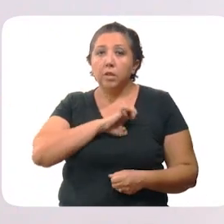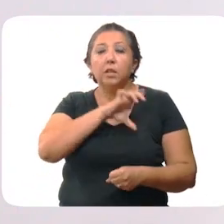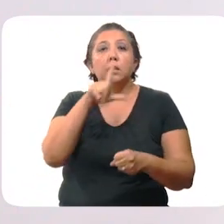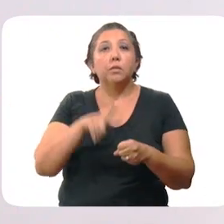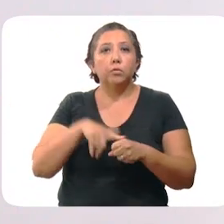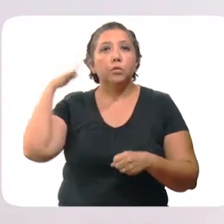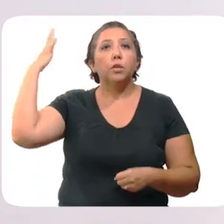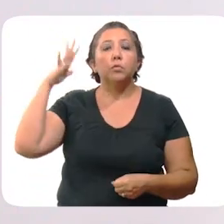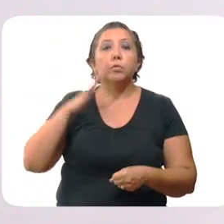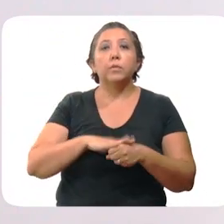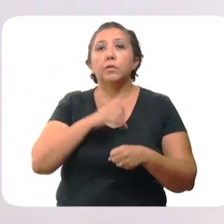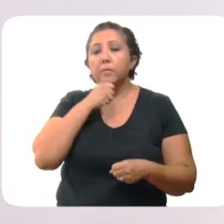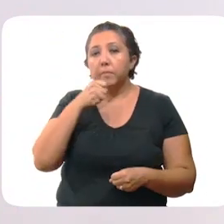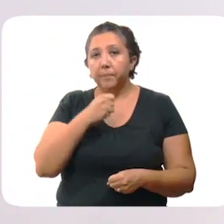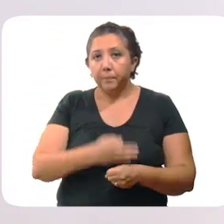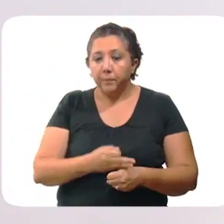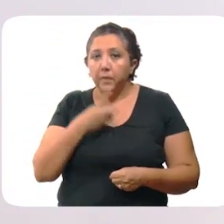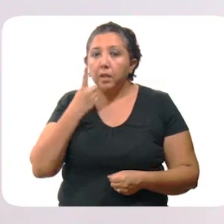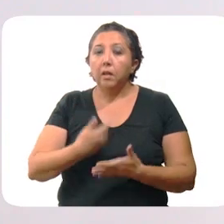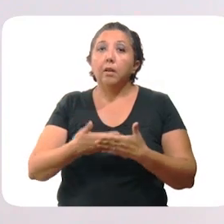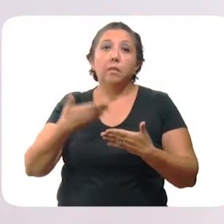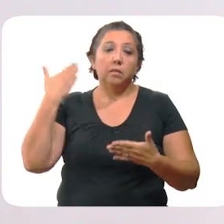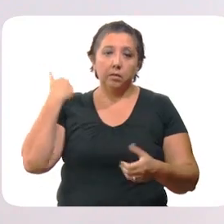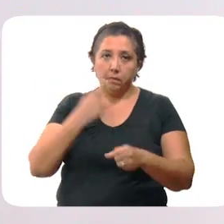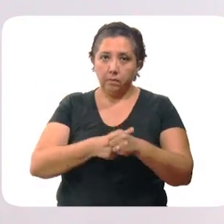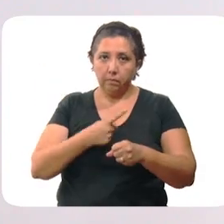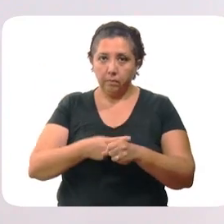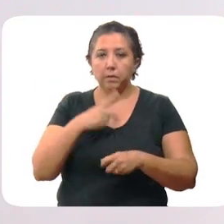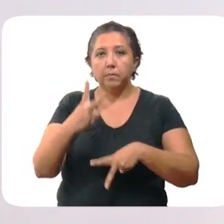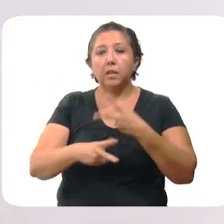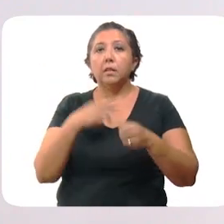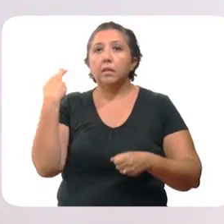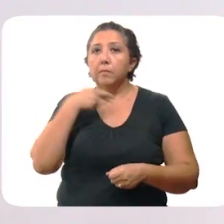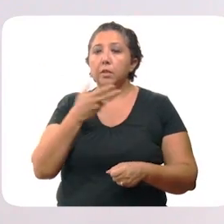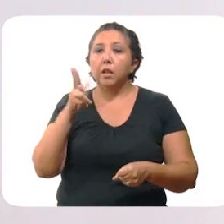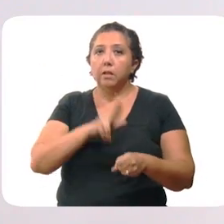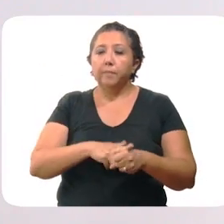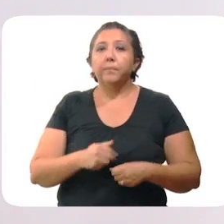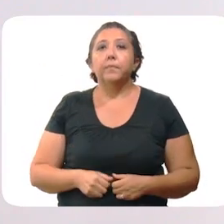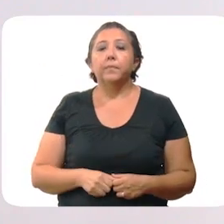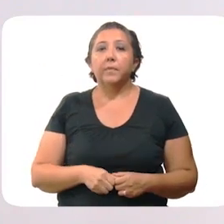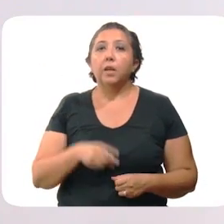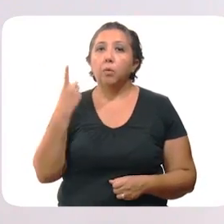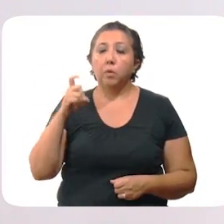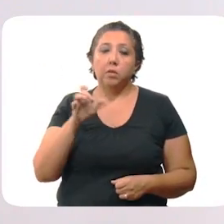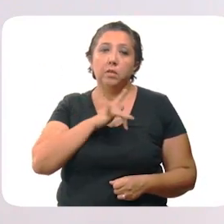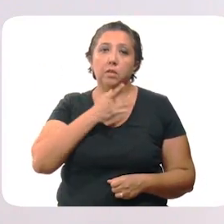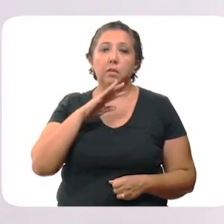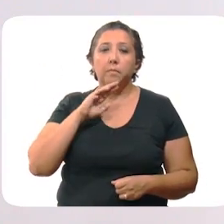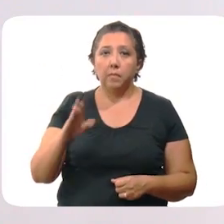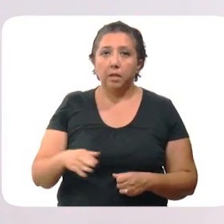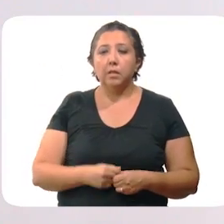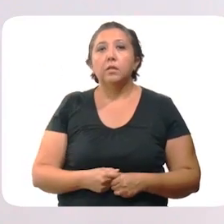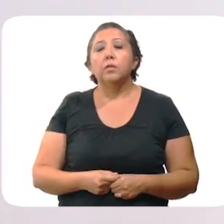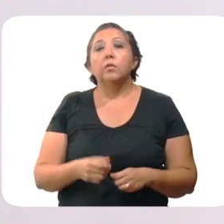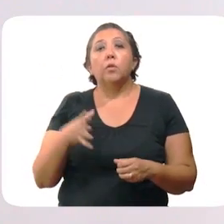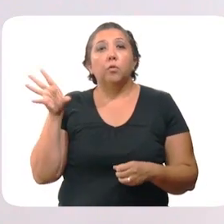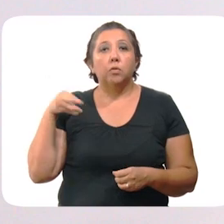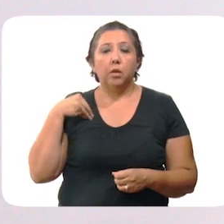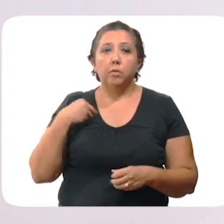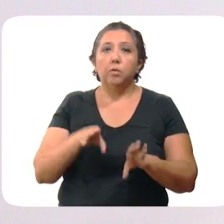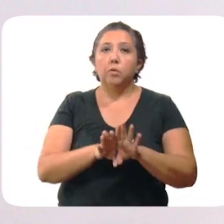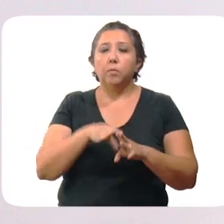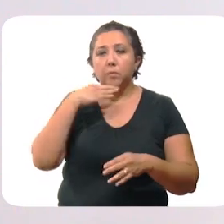en especial los adultos mayores o personas con enfermedades previas, acudan de inmediato al hospital. Apenas detecten los primeros síntomas de